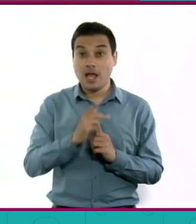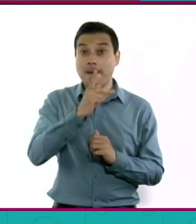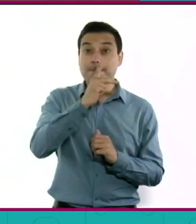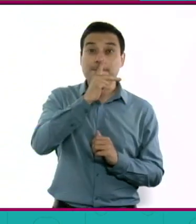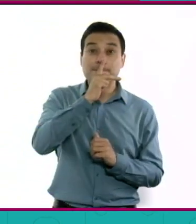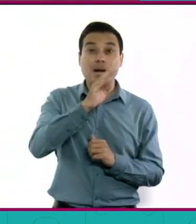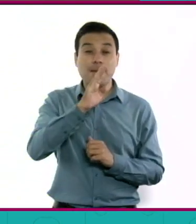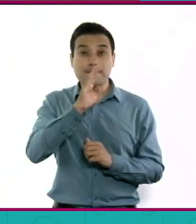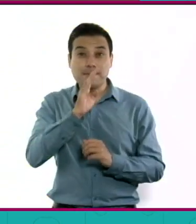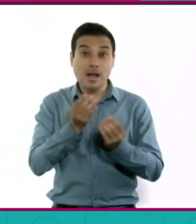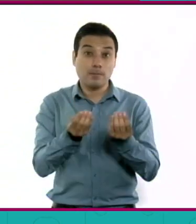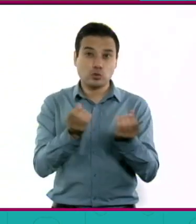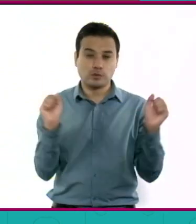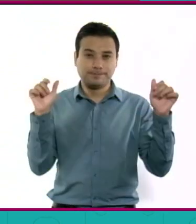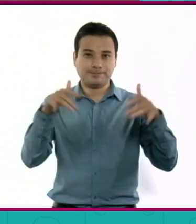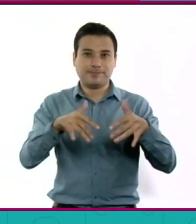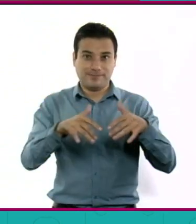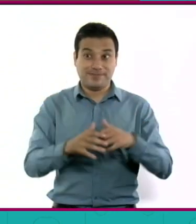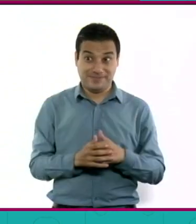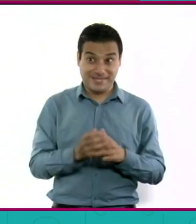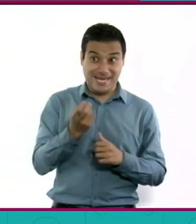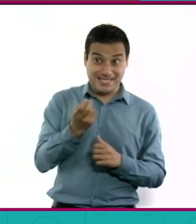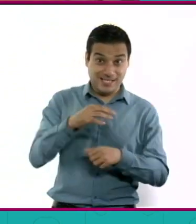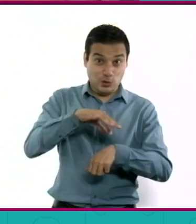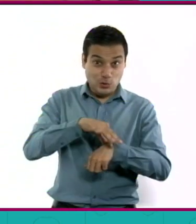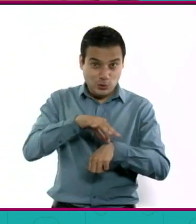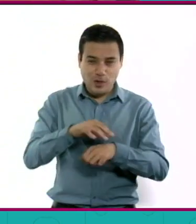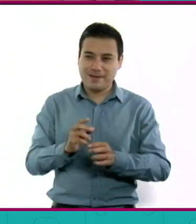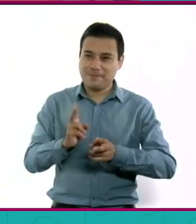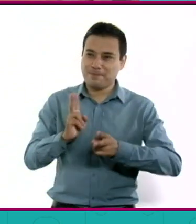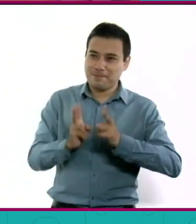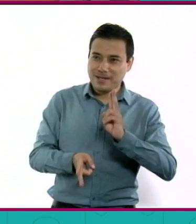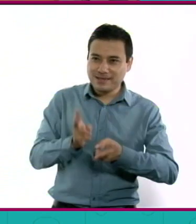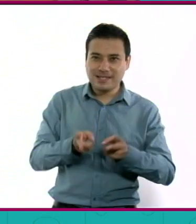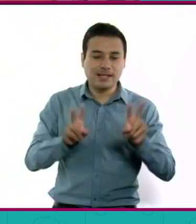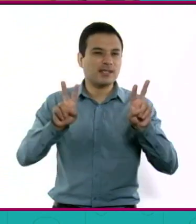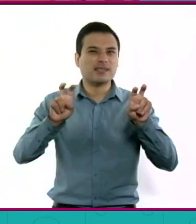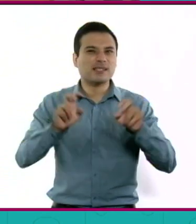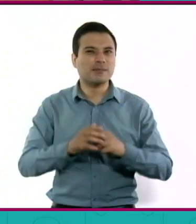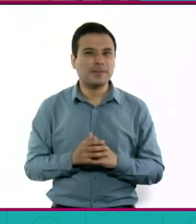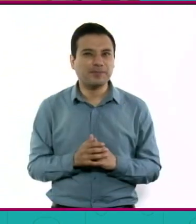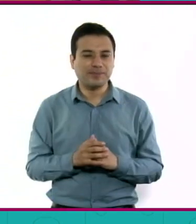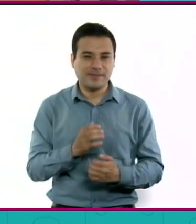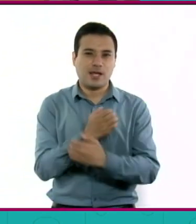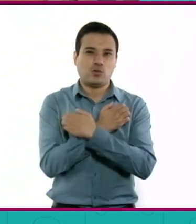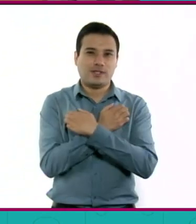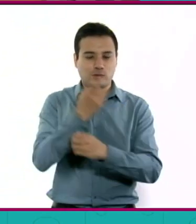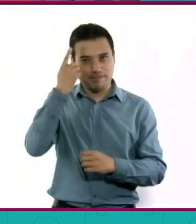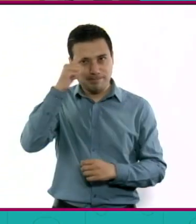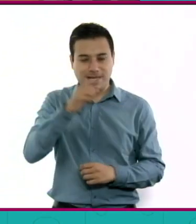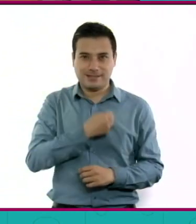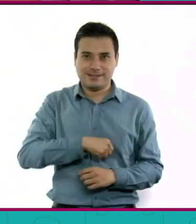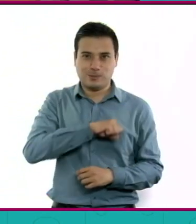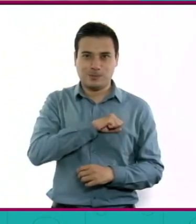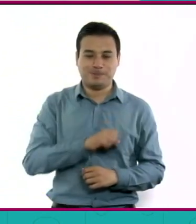familia conversarán con el doctor Jorge Armando Barriguete en torno al tema de la educación para la salud.